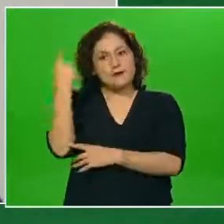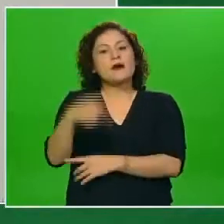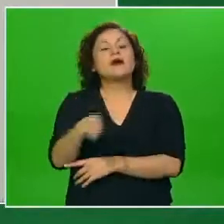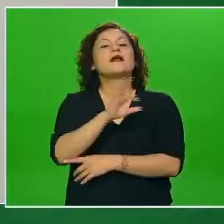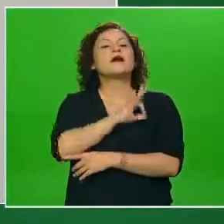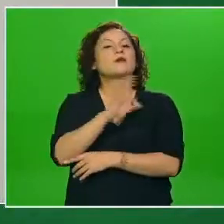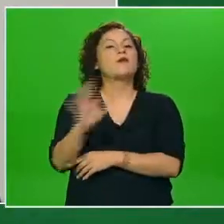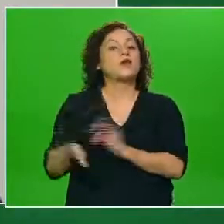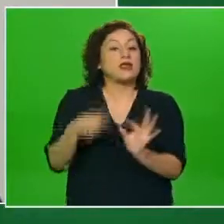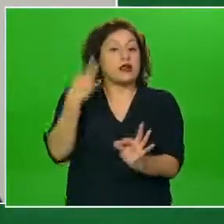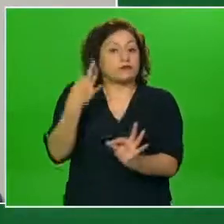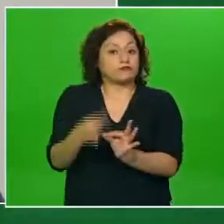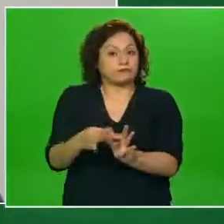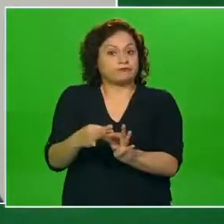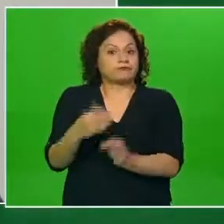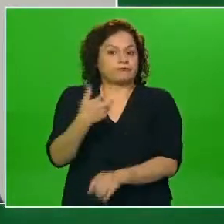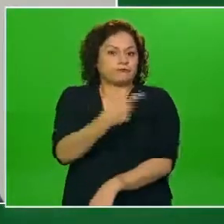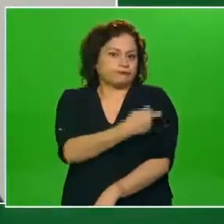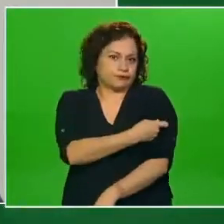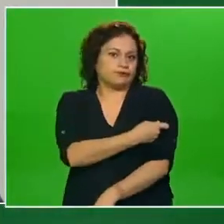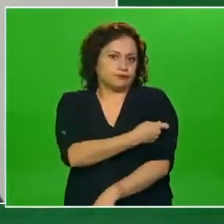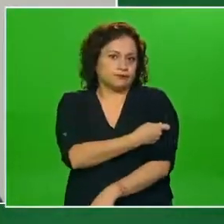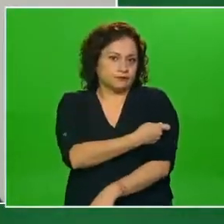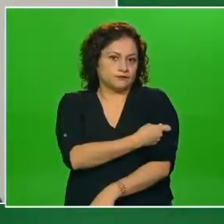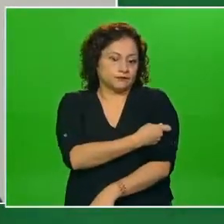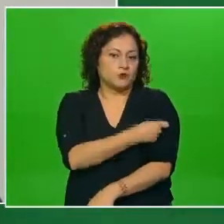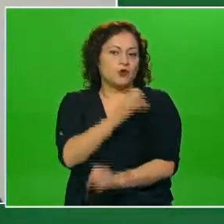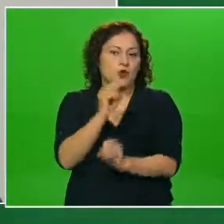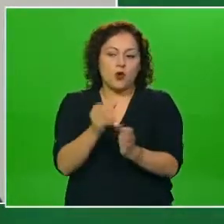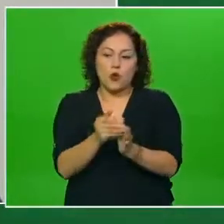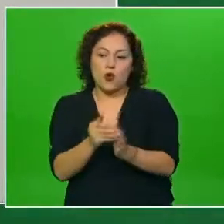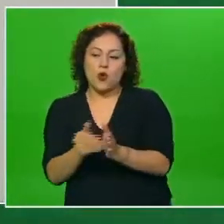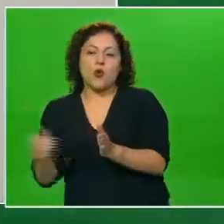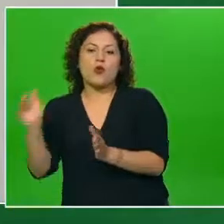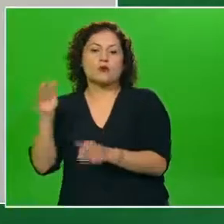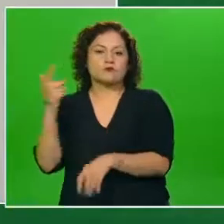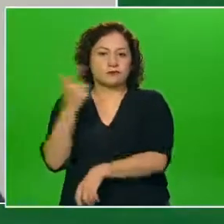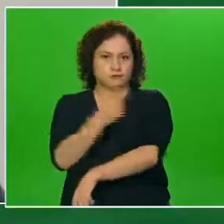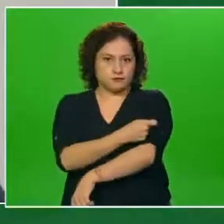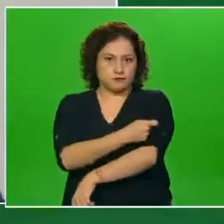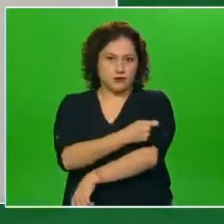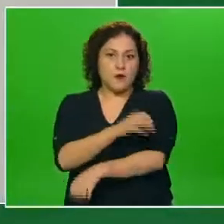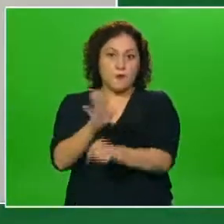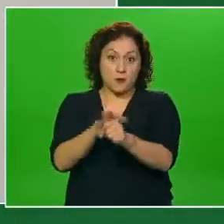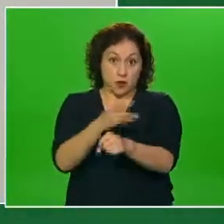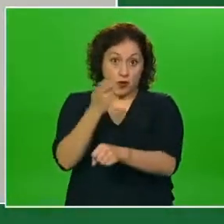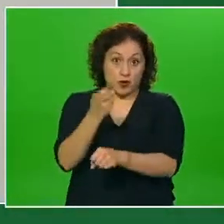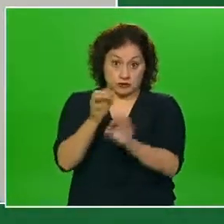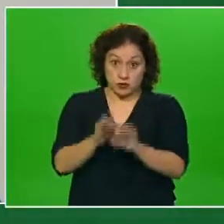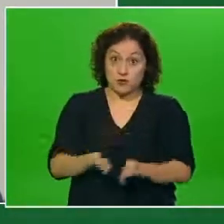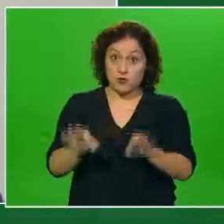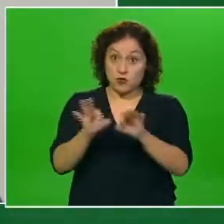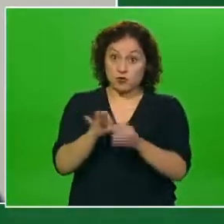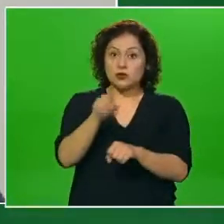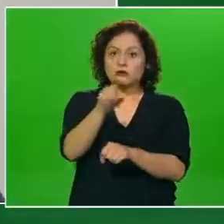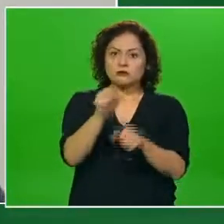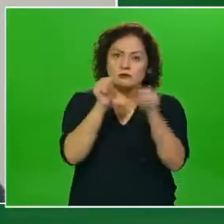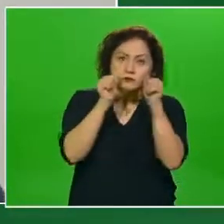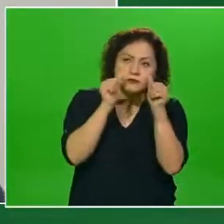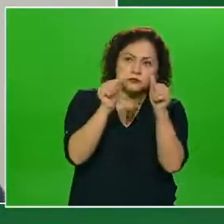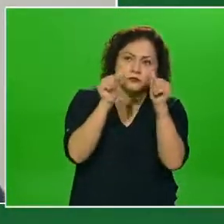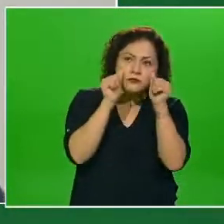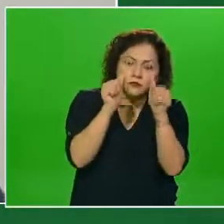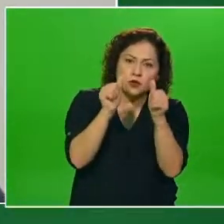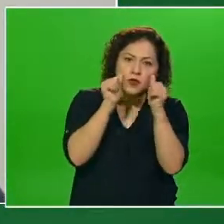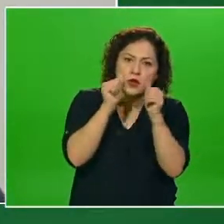o en su momento expandir esa misma en relación a la temporalidad. Entonces es importante sí estar atentos en sus